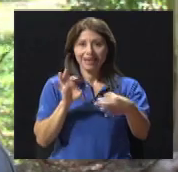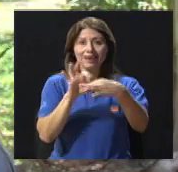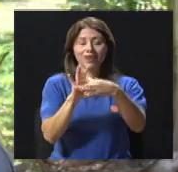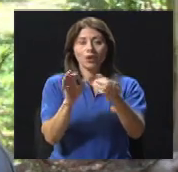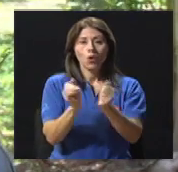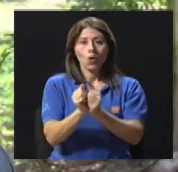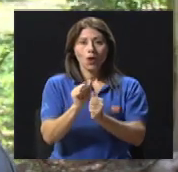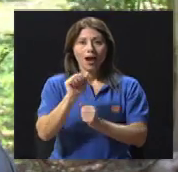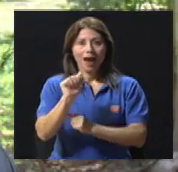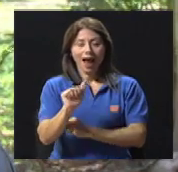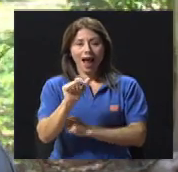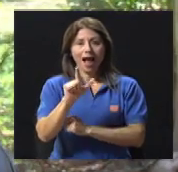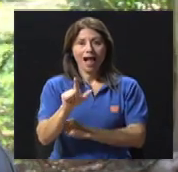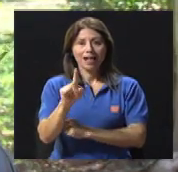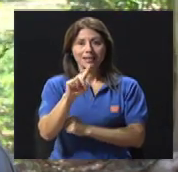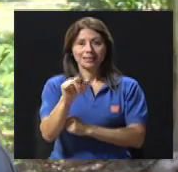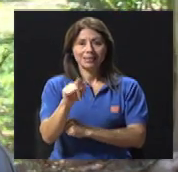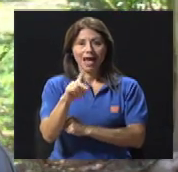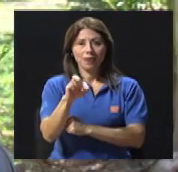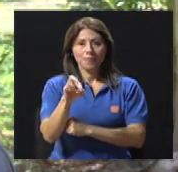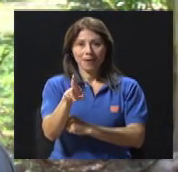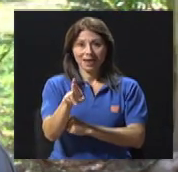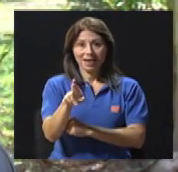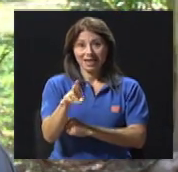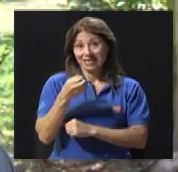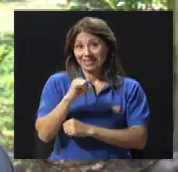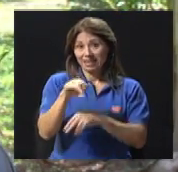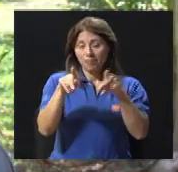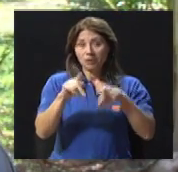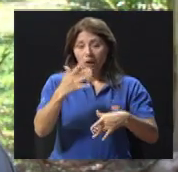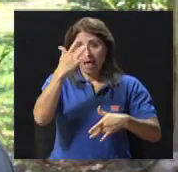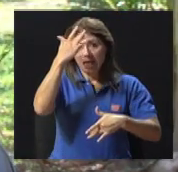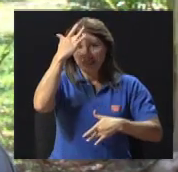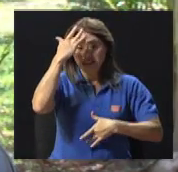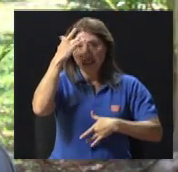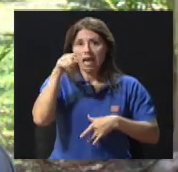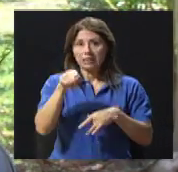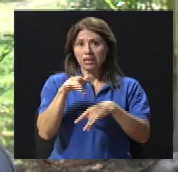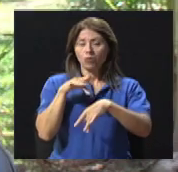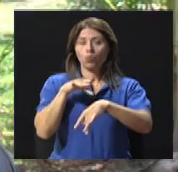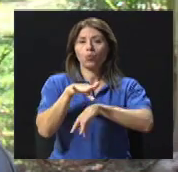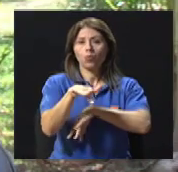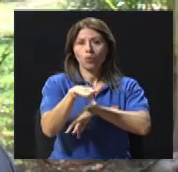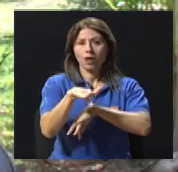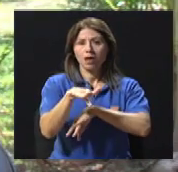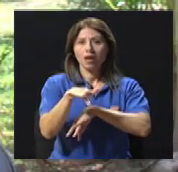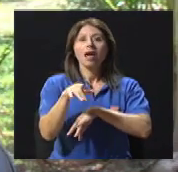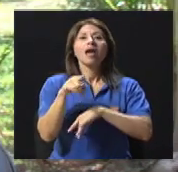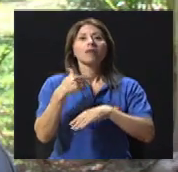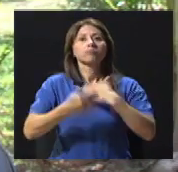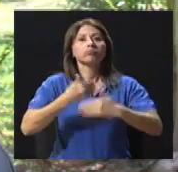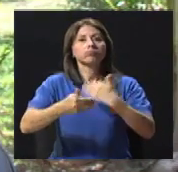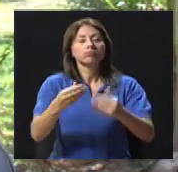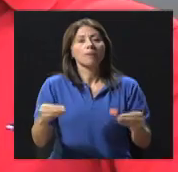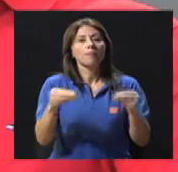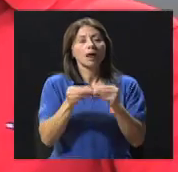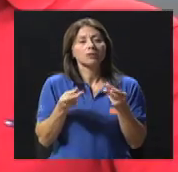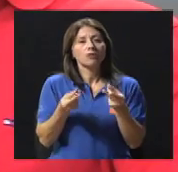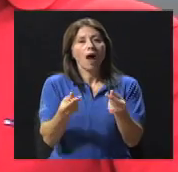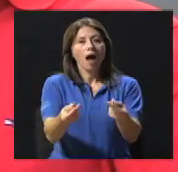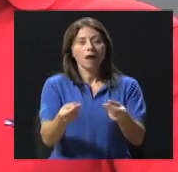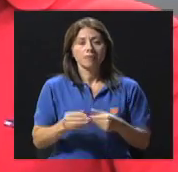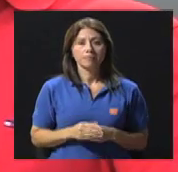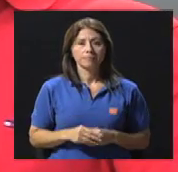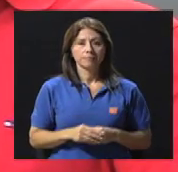Alzheimer que se presenta tan prematuramente, sí definitivamente es más rápido la evolución. Claro.